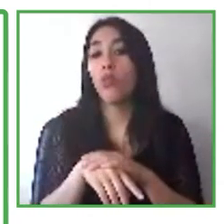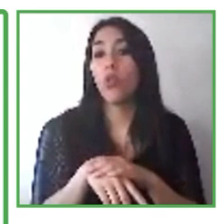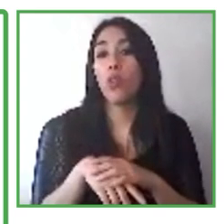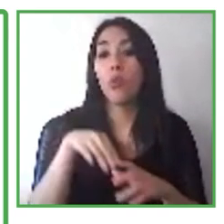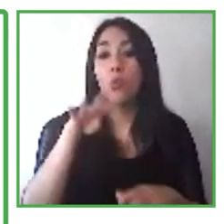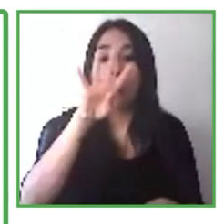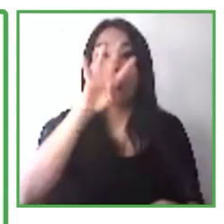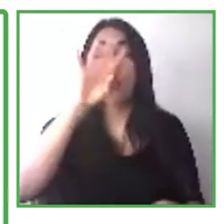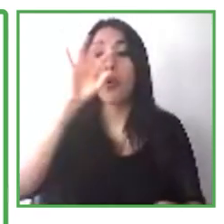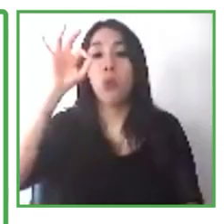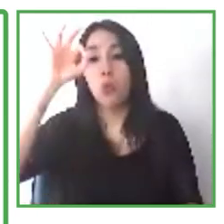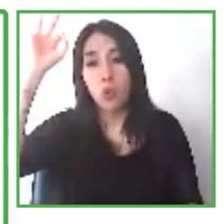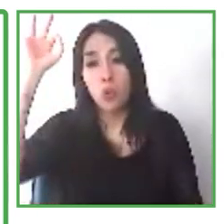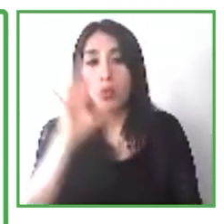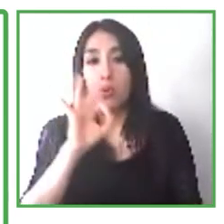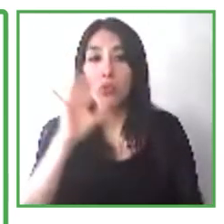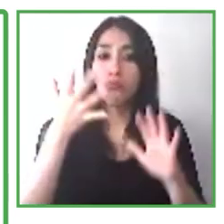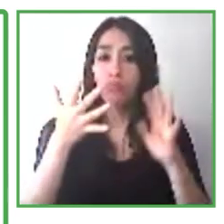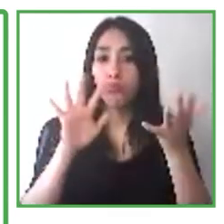educacionales.